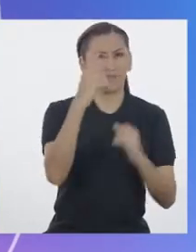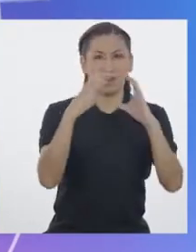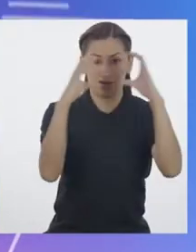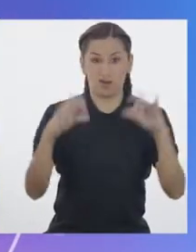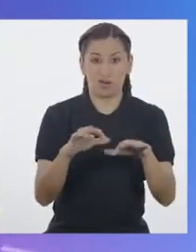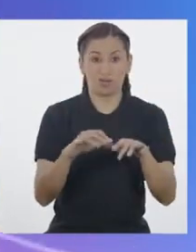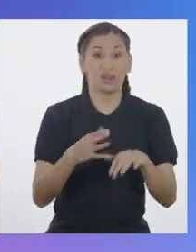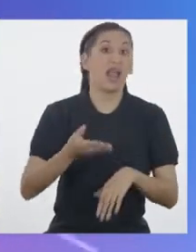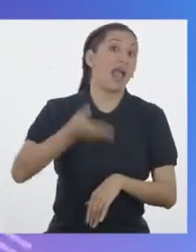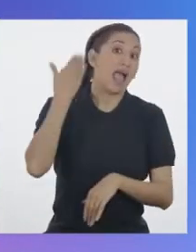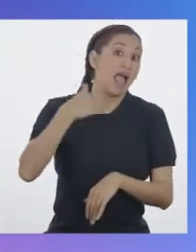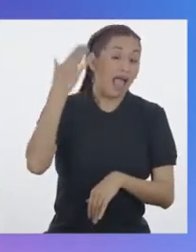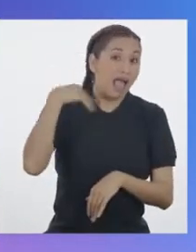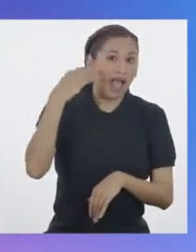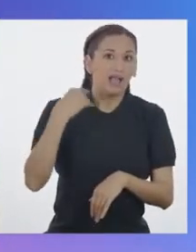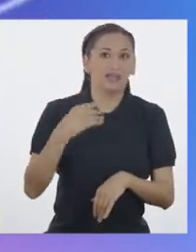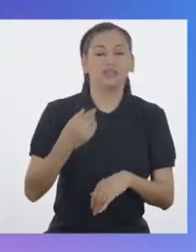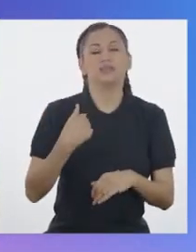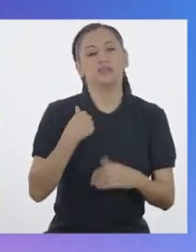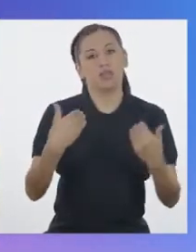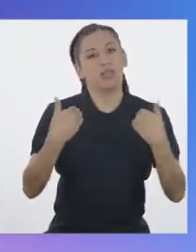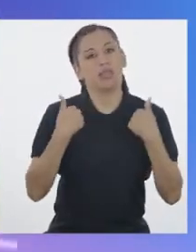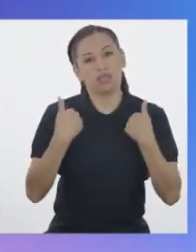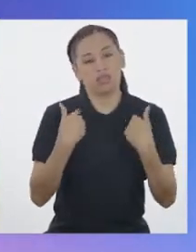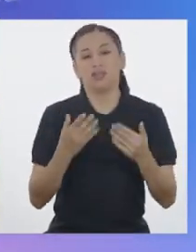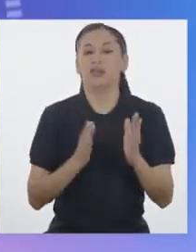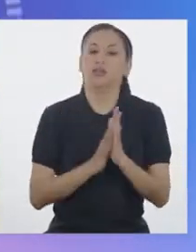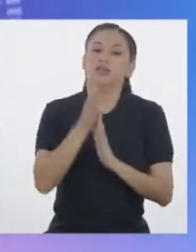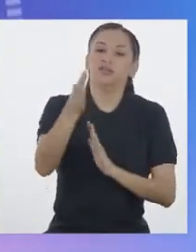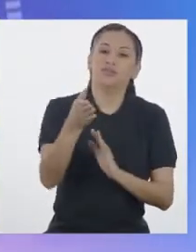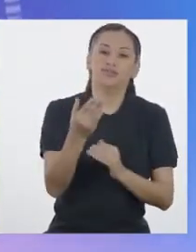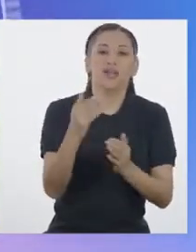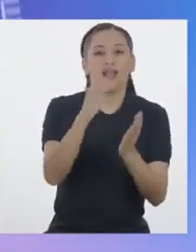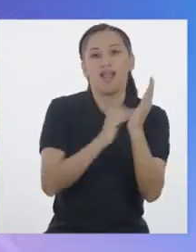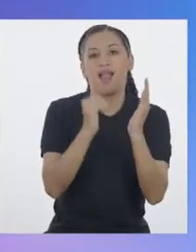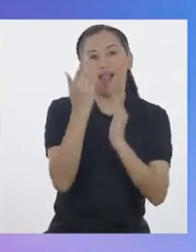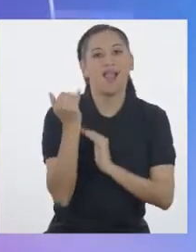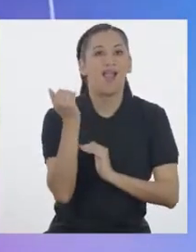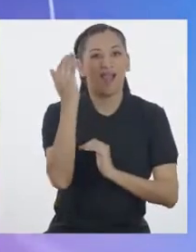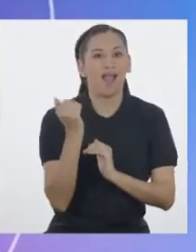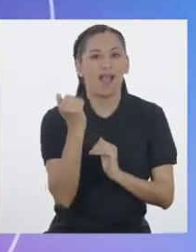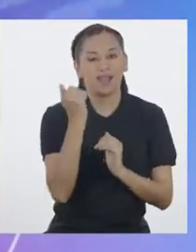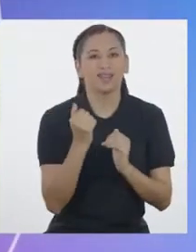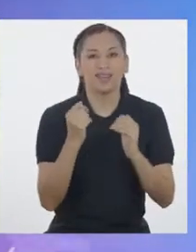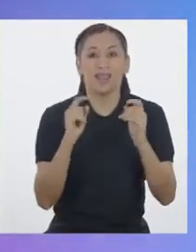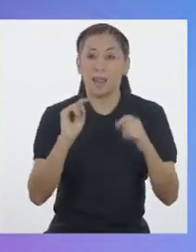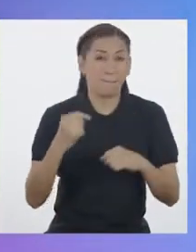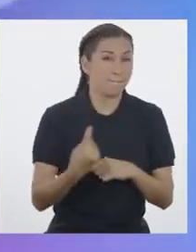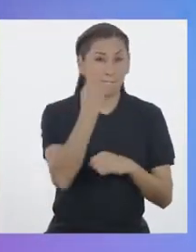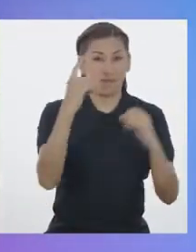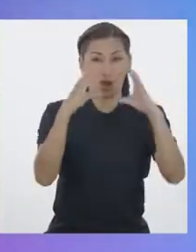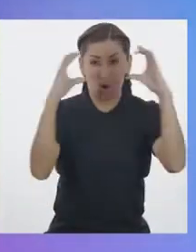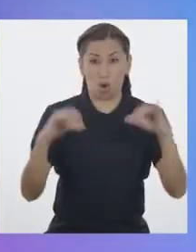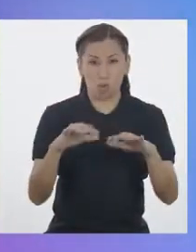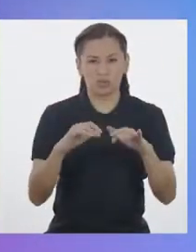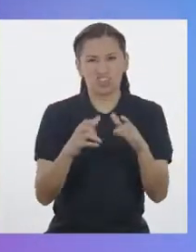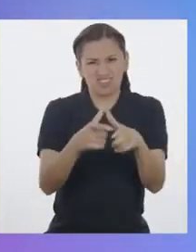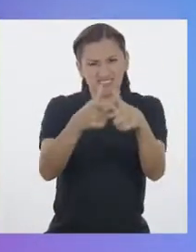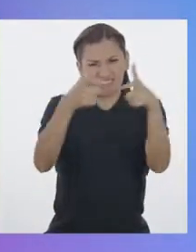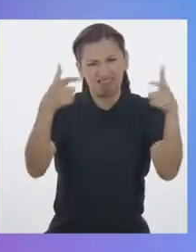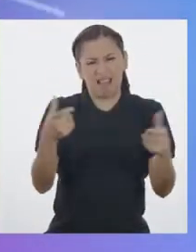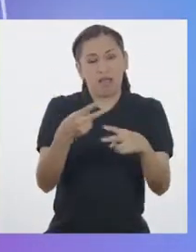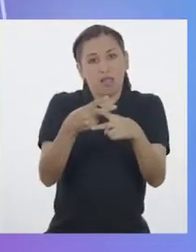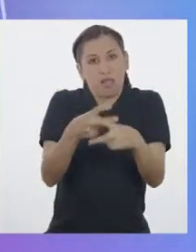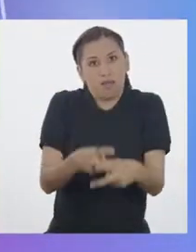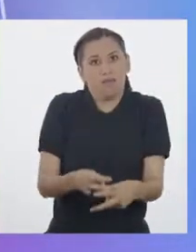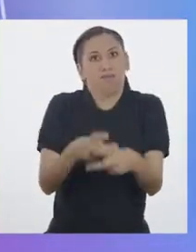teníamos que ir a las cabinas de internet para poder acceder Mi primera computadora era muy pesada Y se